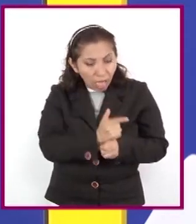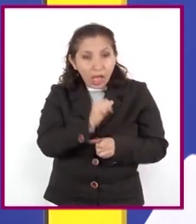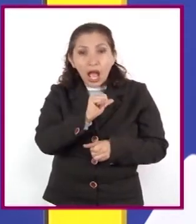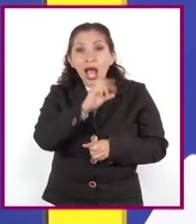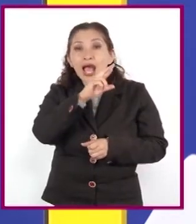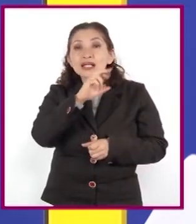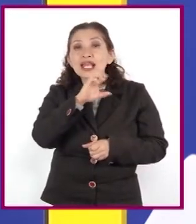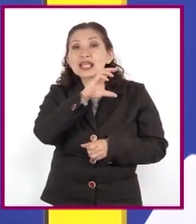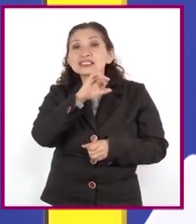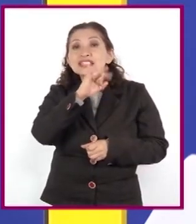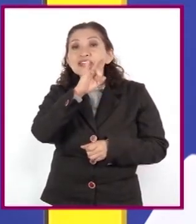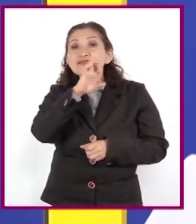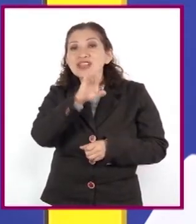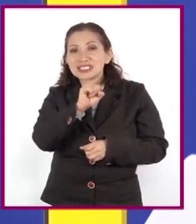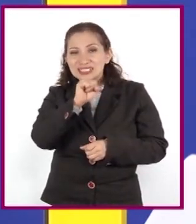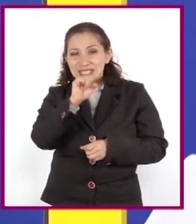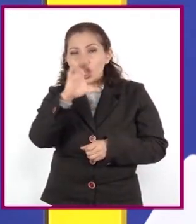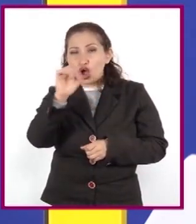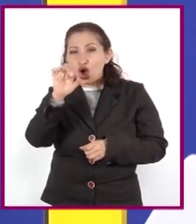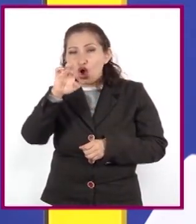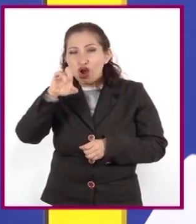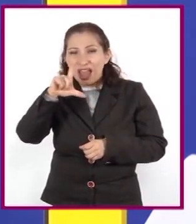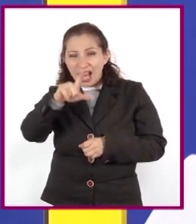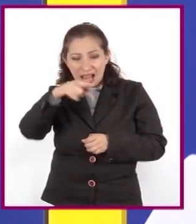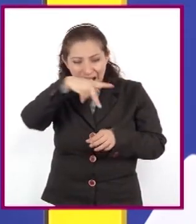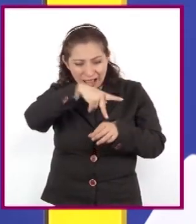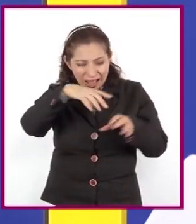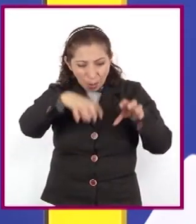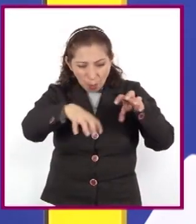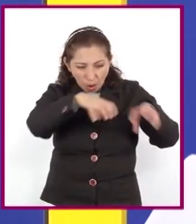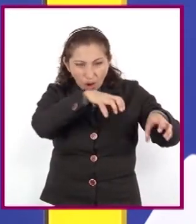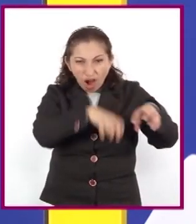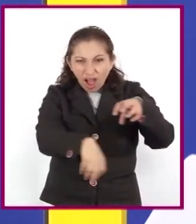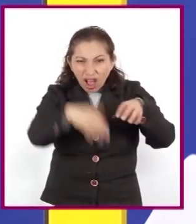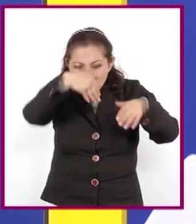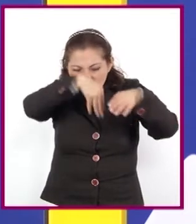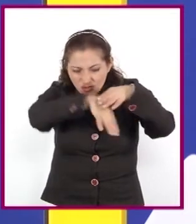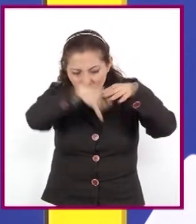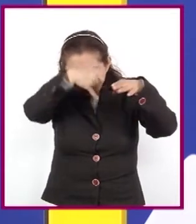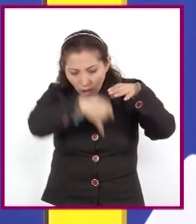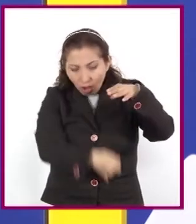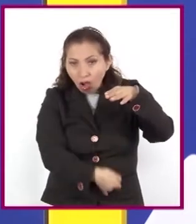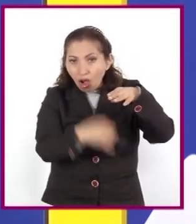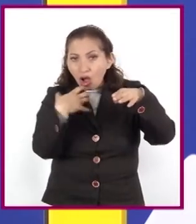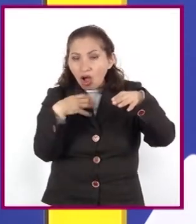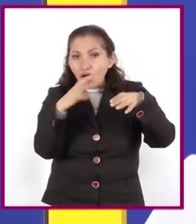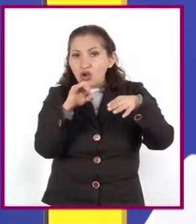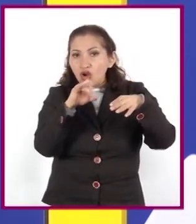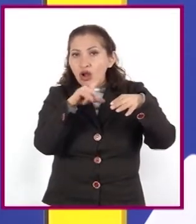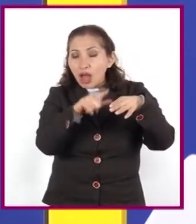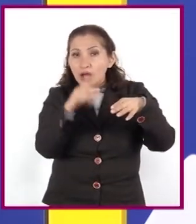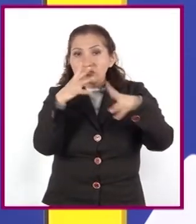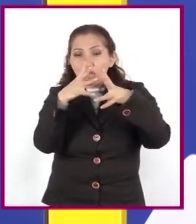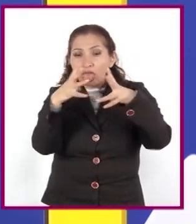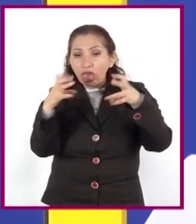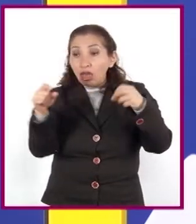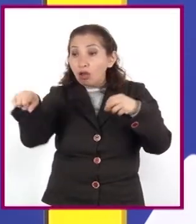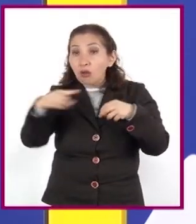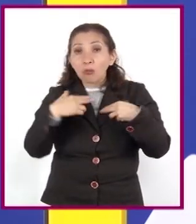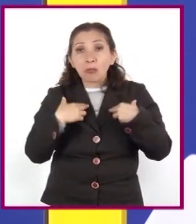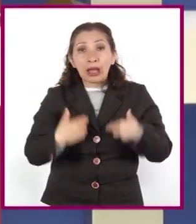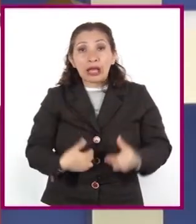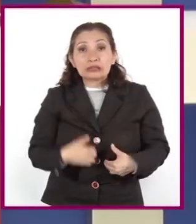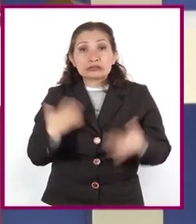arrecifes. Y según sé, algunas de nuestras acciones humanas están provocando su deterioro y pérdida de manera